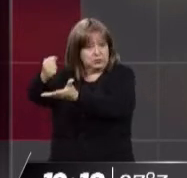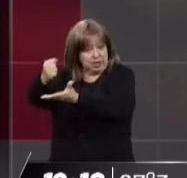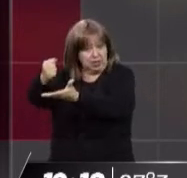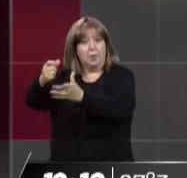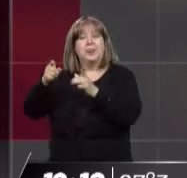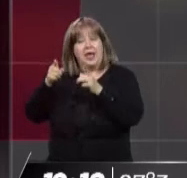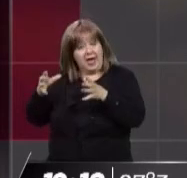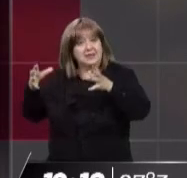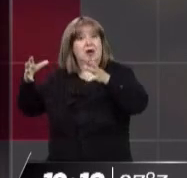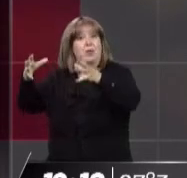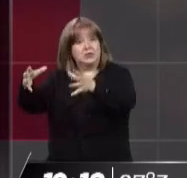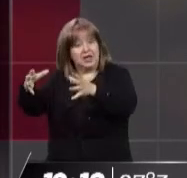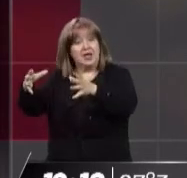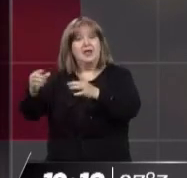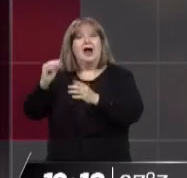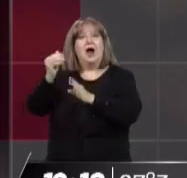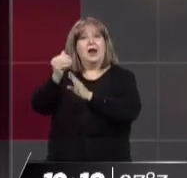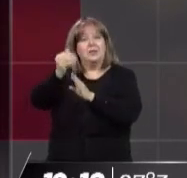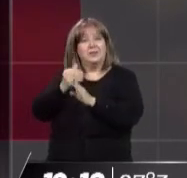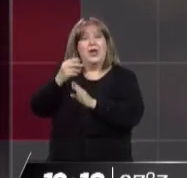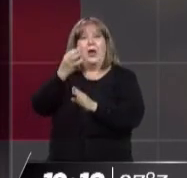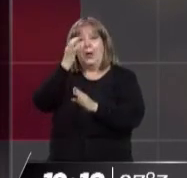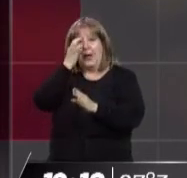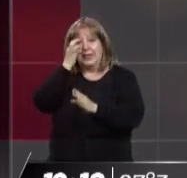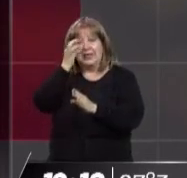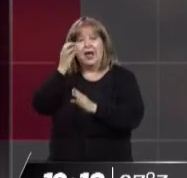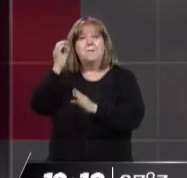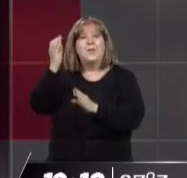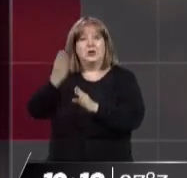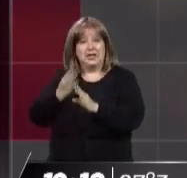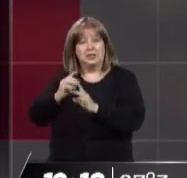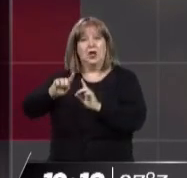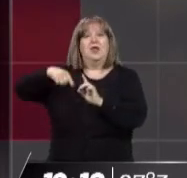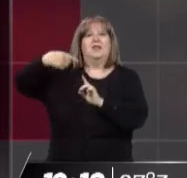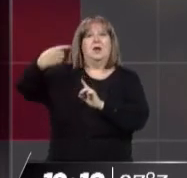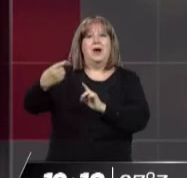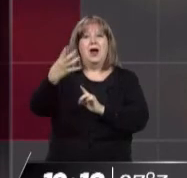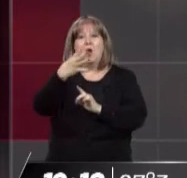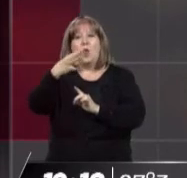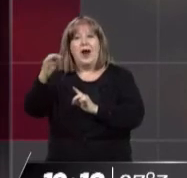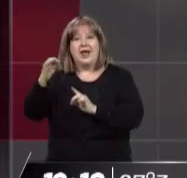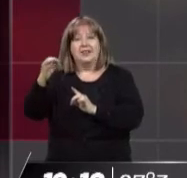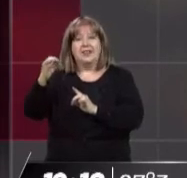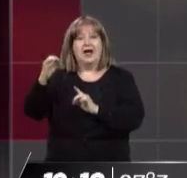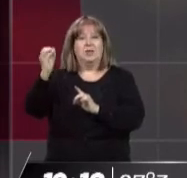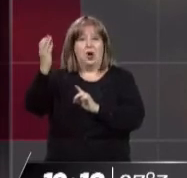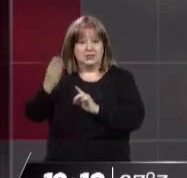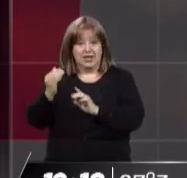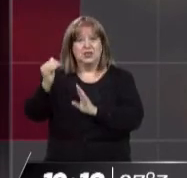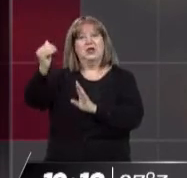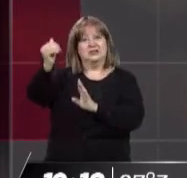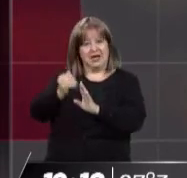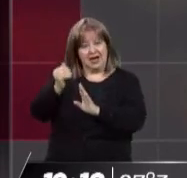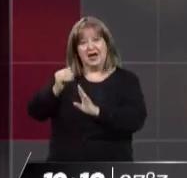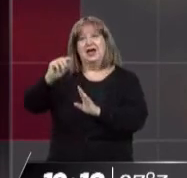se les va a retirar el 20% del subsidio desde este mes. Ah, bien, se les retira el 20%, no es que se les aumenta un 20%. Y van a sentirlo de la